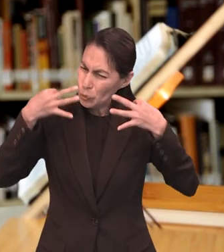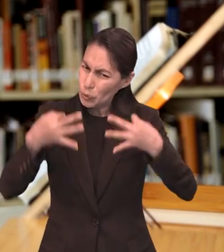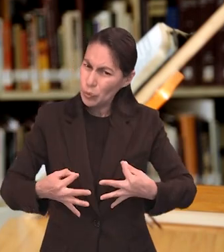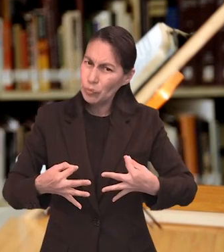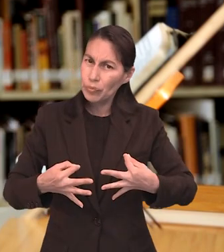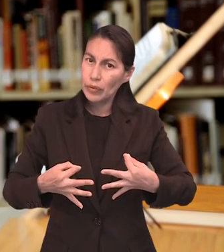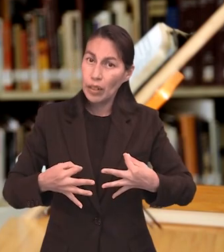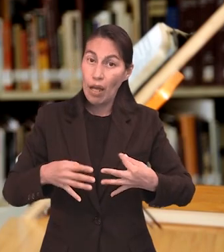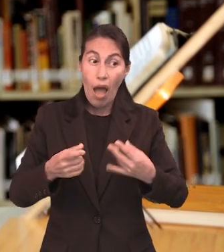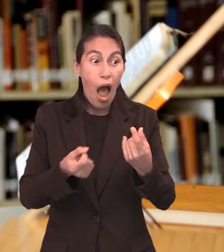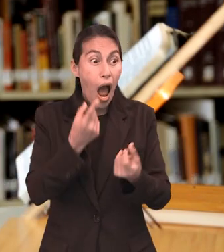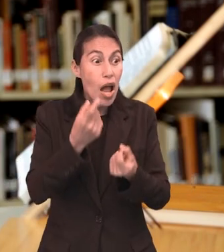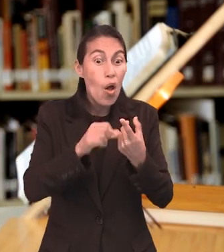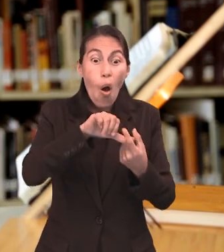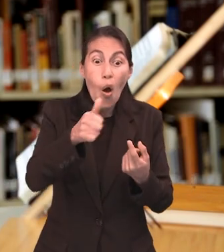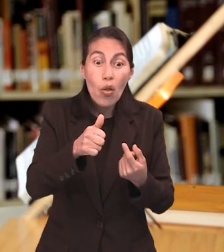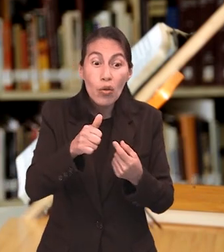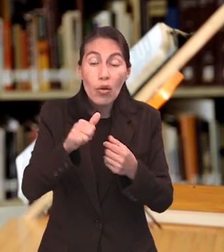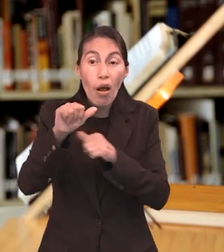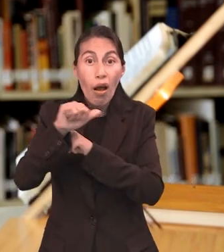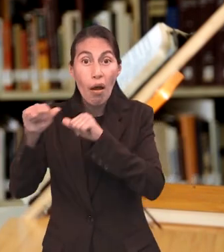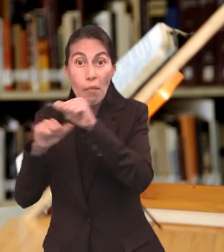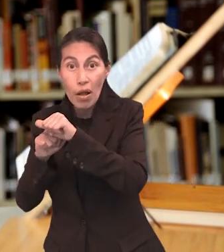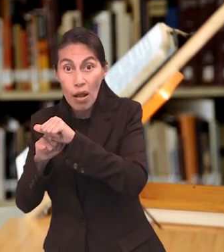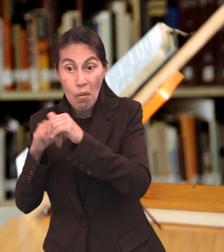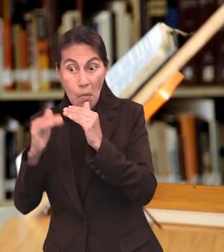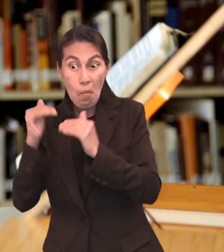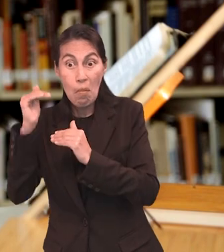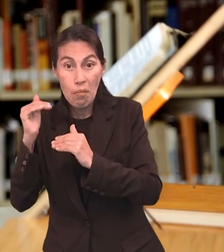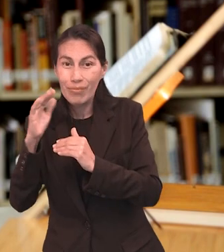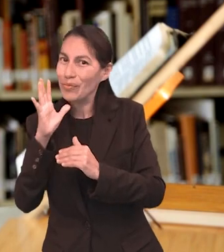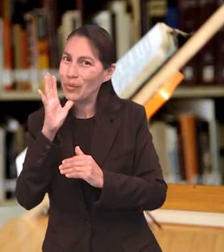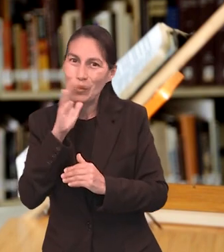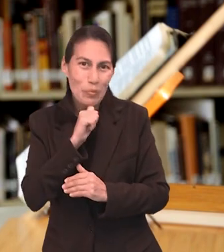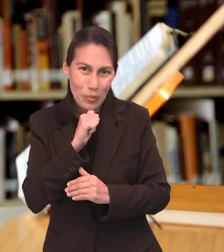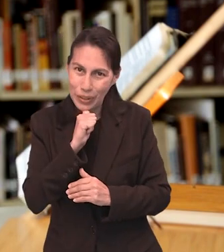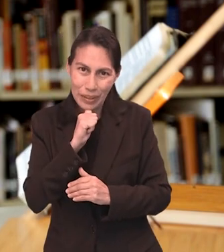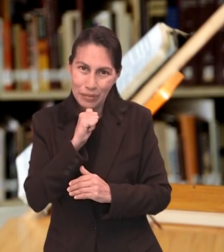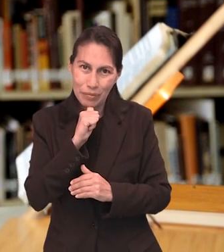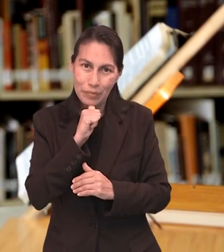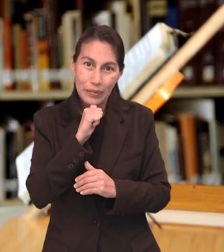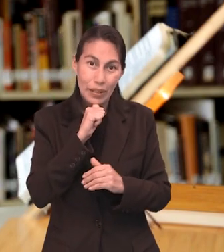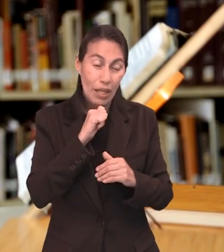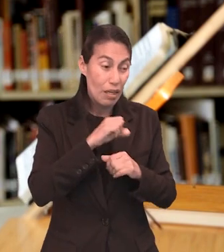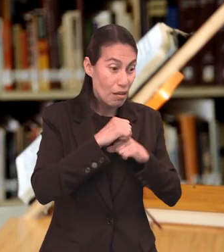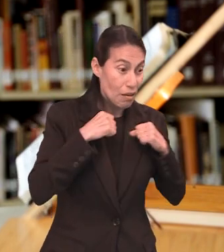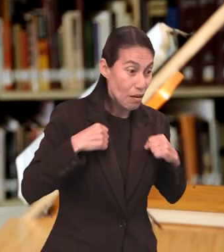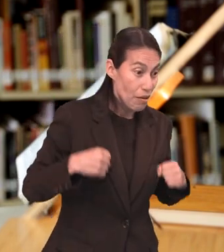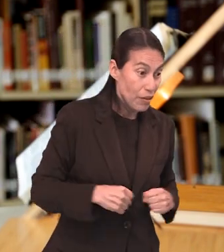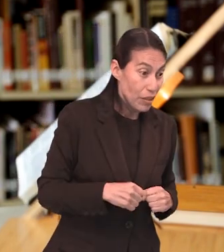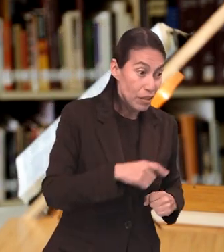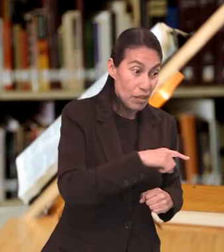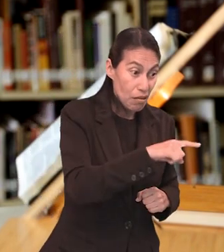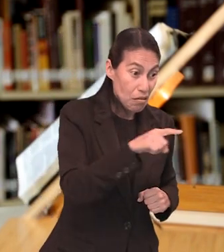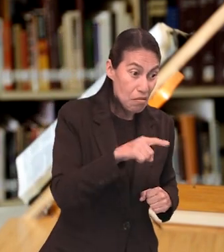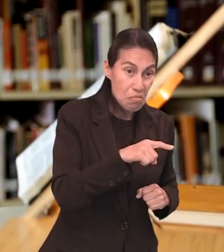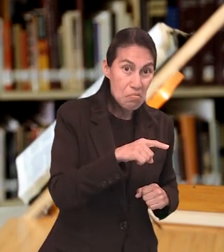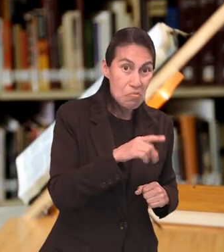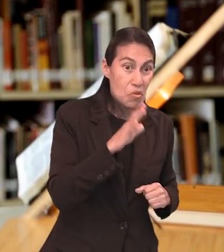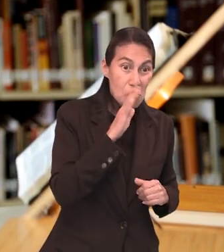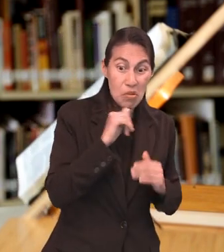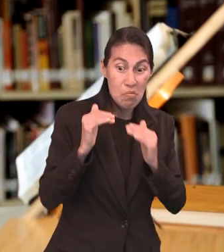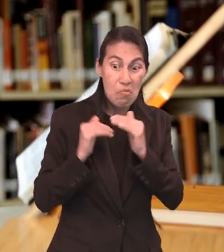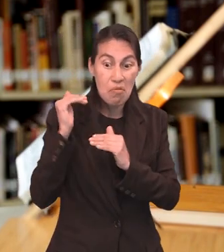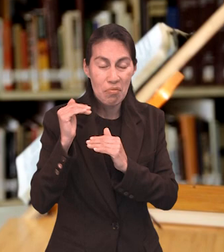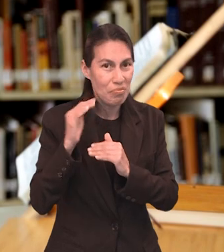perfectamente eficaz y nunca podrá ser superado. Los sacrificios de los sacerdotes levitas se repetían porque no eran